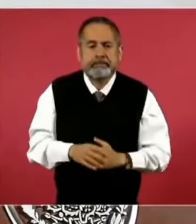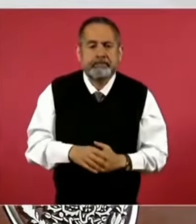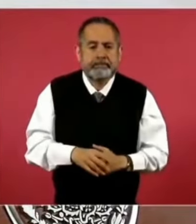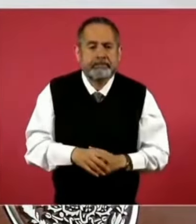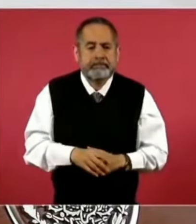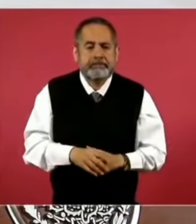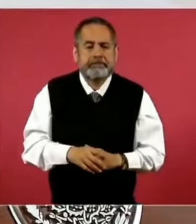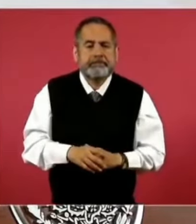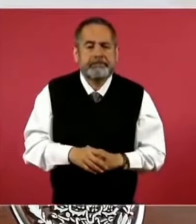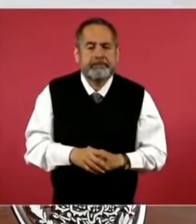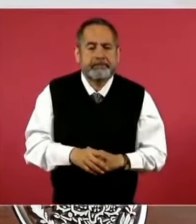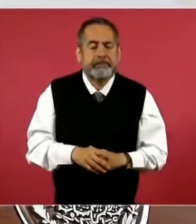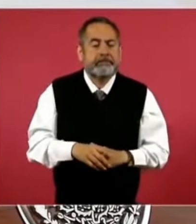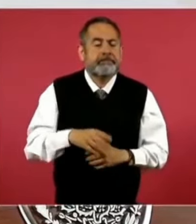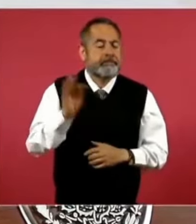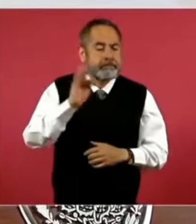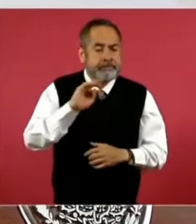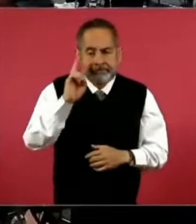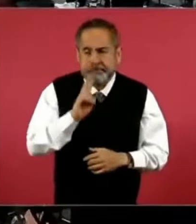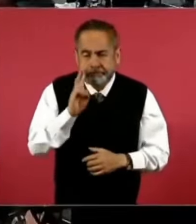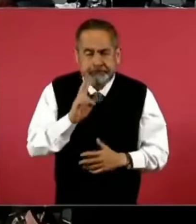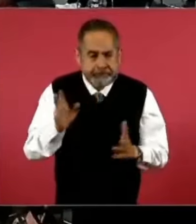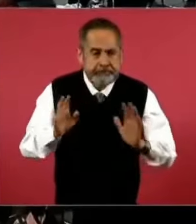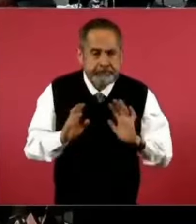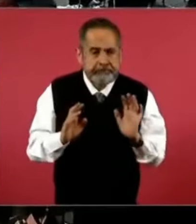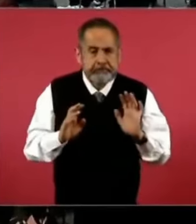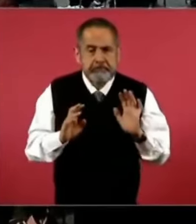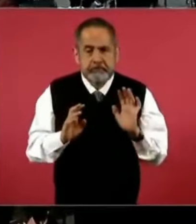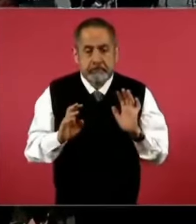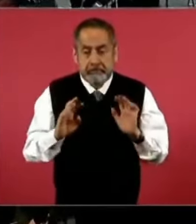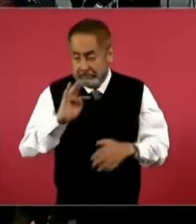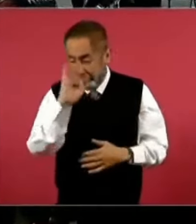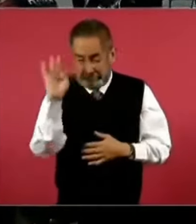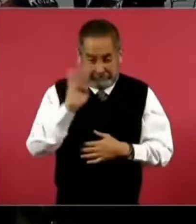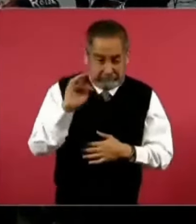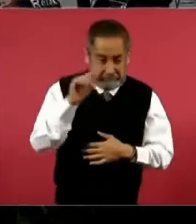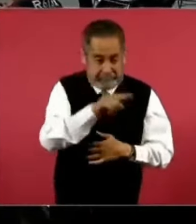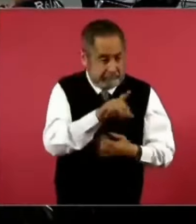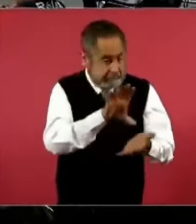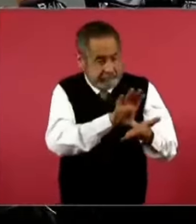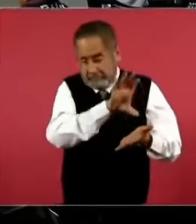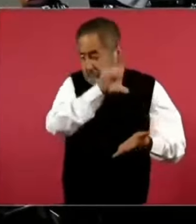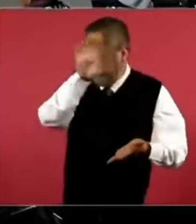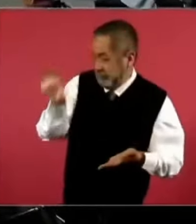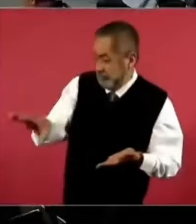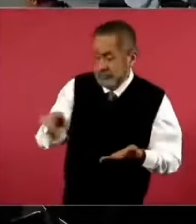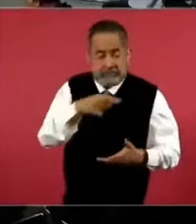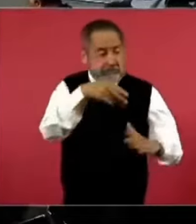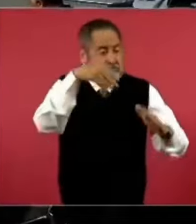pudiese llevar a la quiebra y una crisis